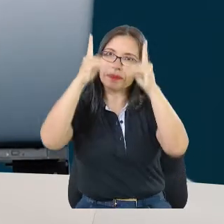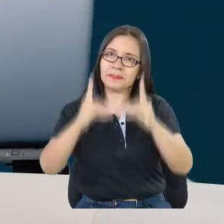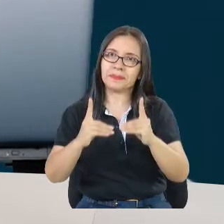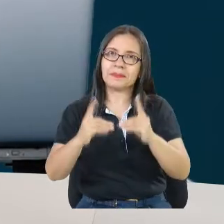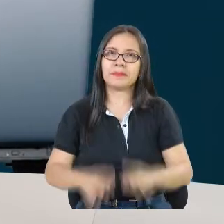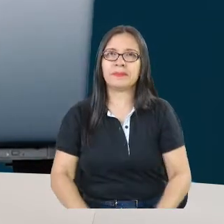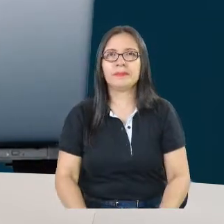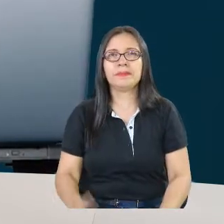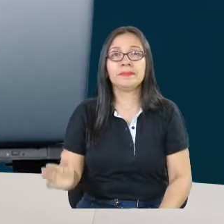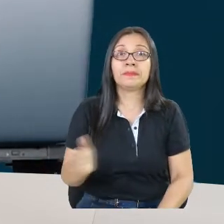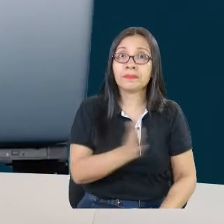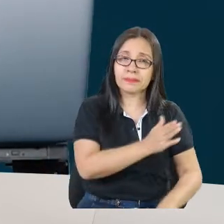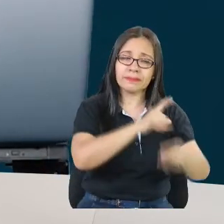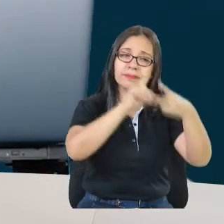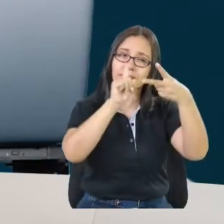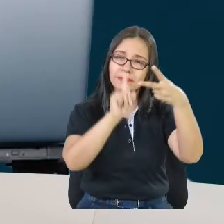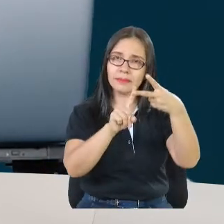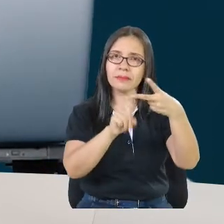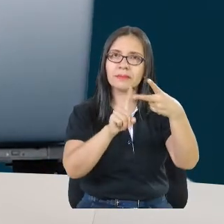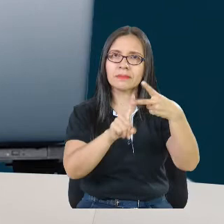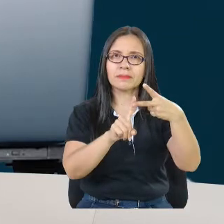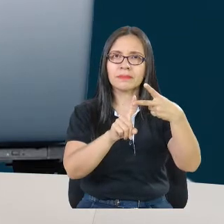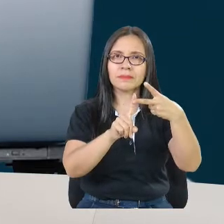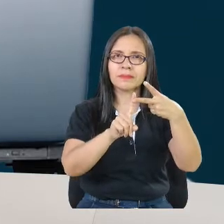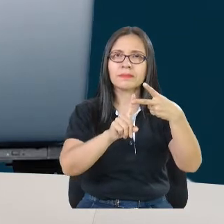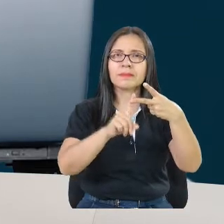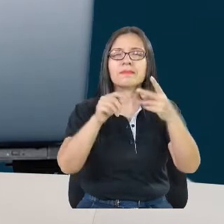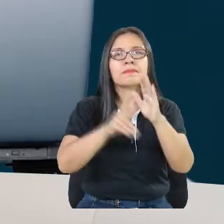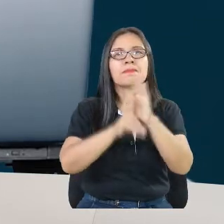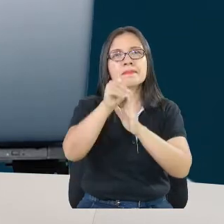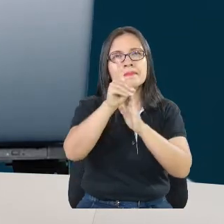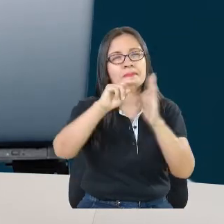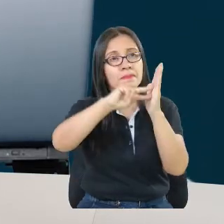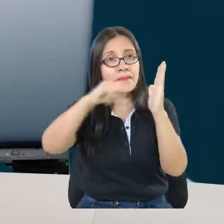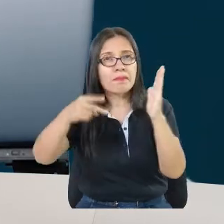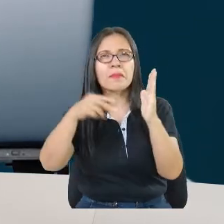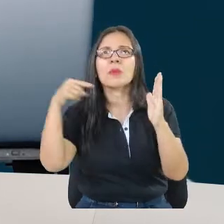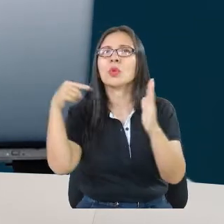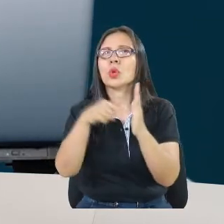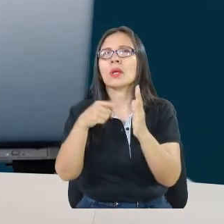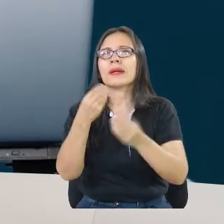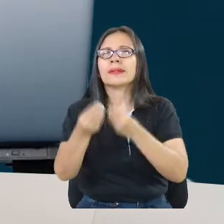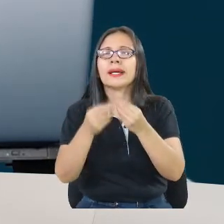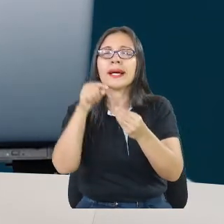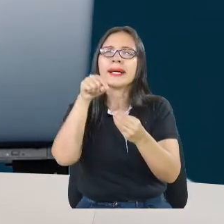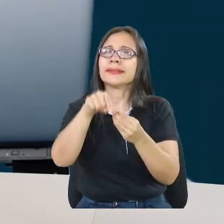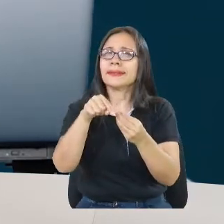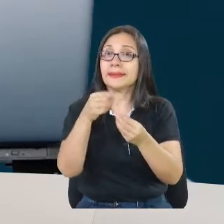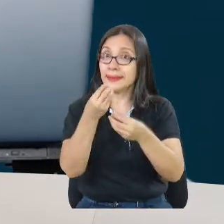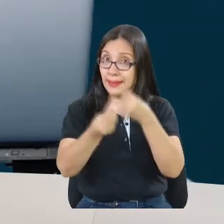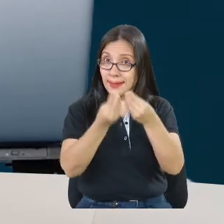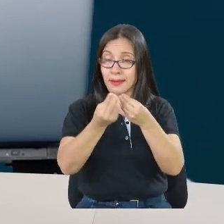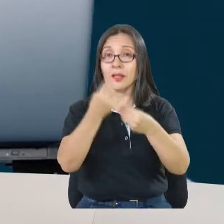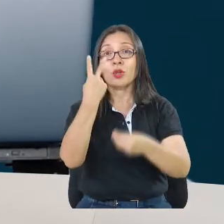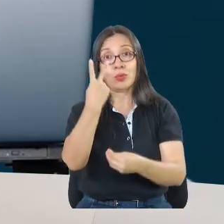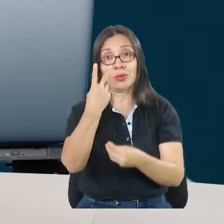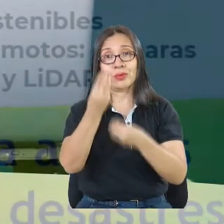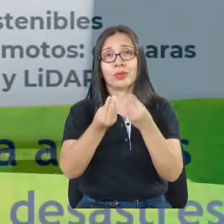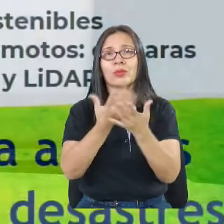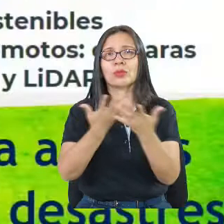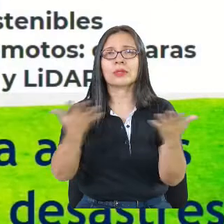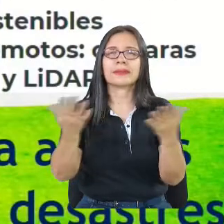desarrollo tecnológico e innovación tenemos digamos que como dos aristas es el desarrollo de software,